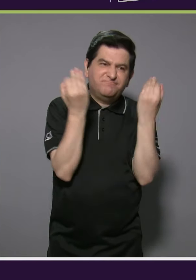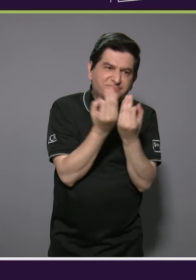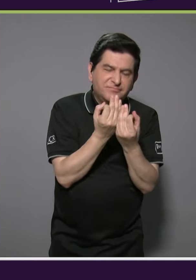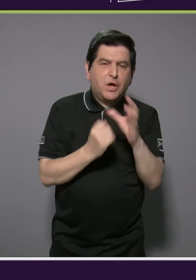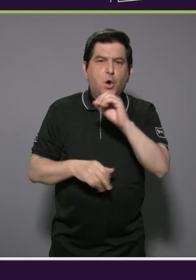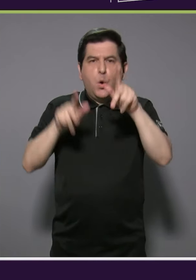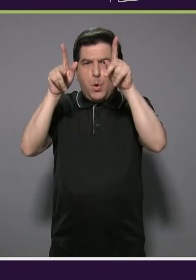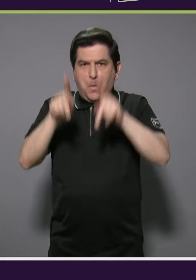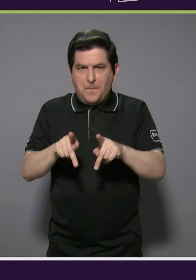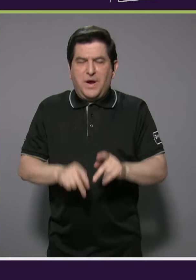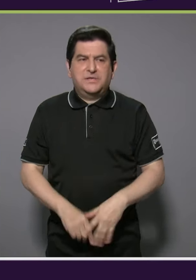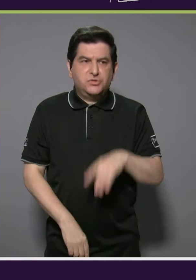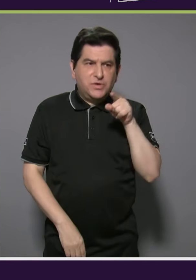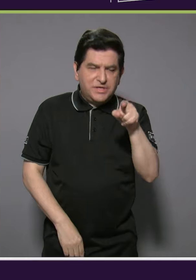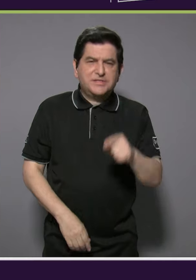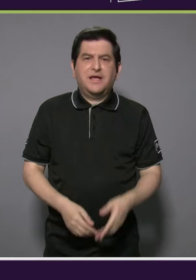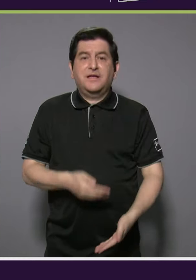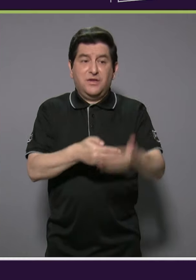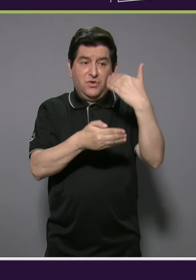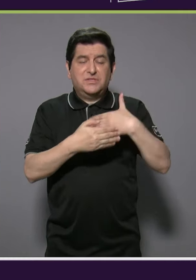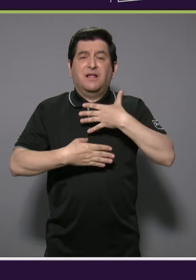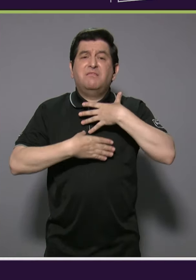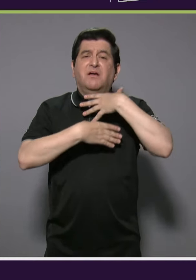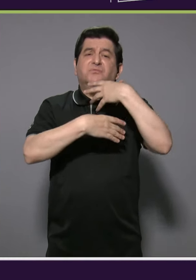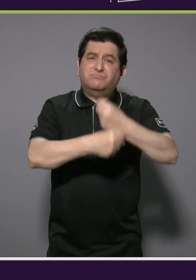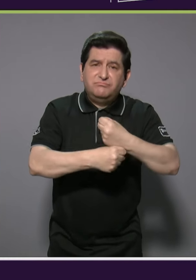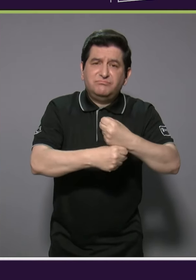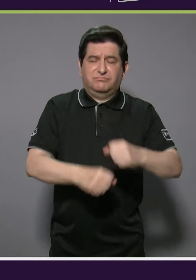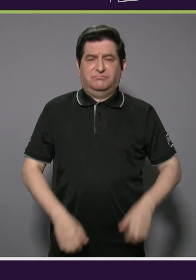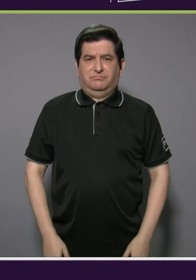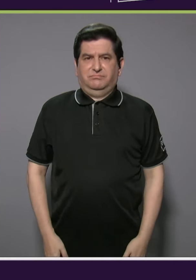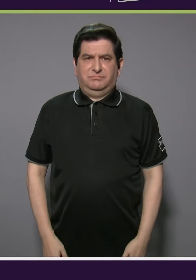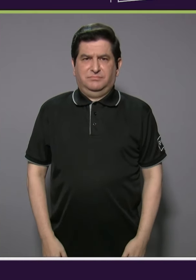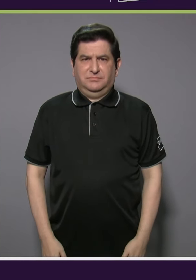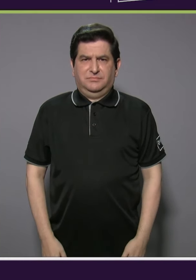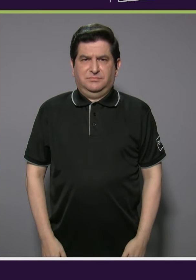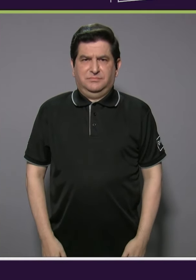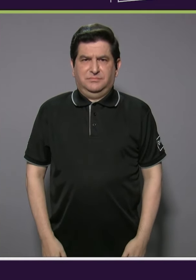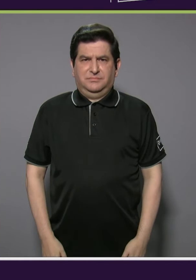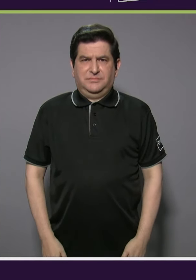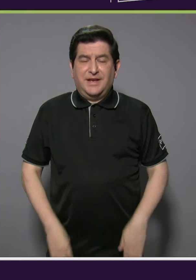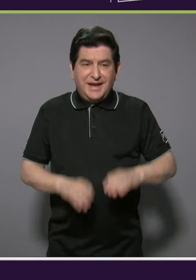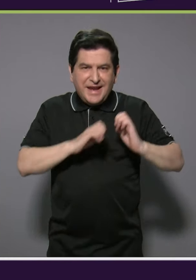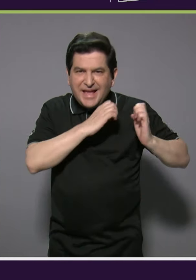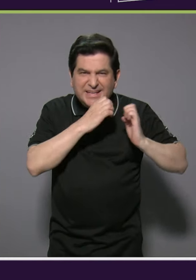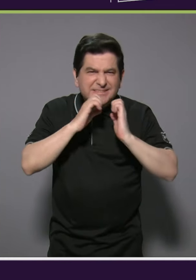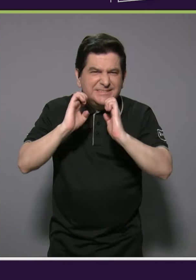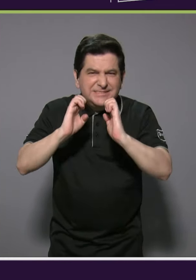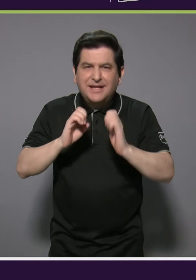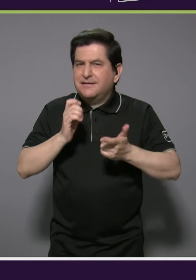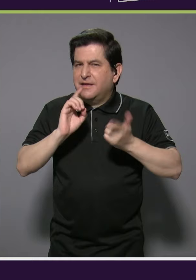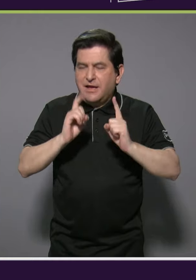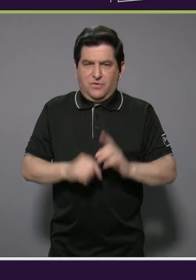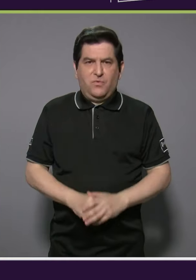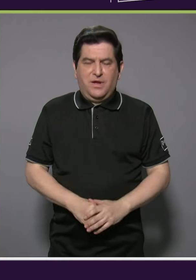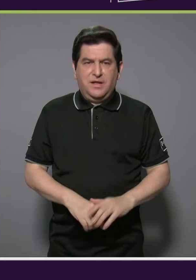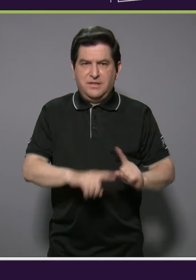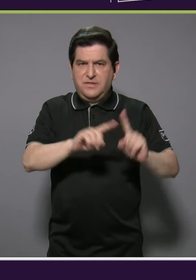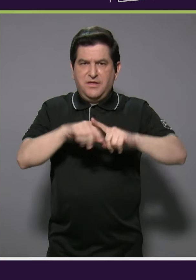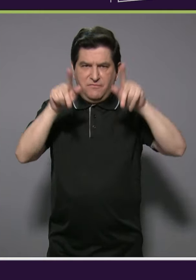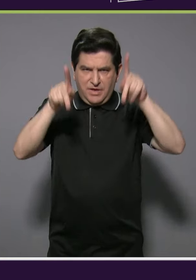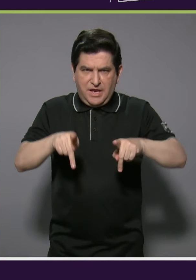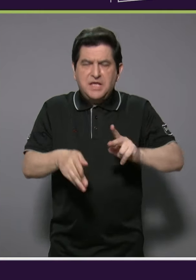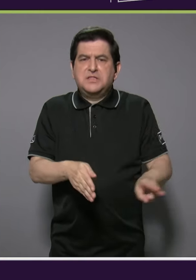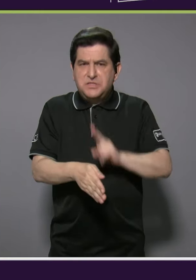en las que ellas y ellos depositan la confianza. ¿Cuáles son como estas estrategias que utilizan las personas